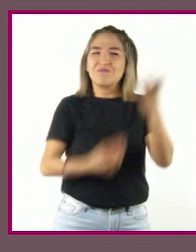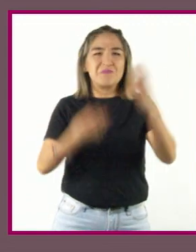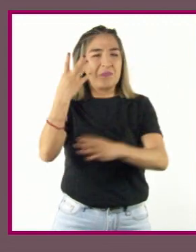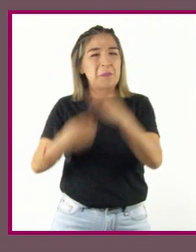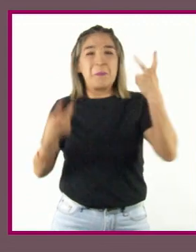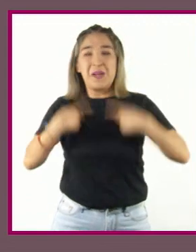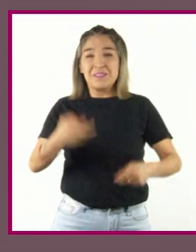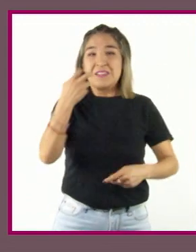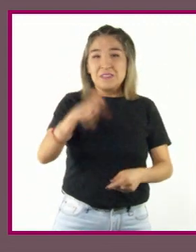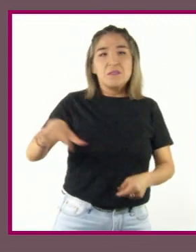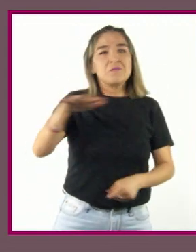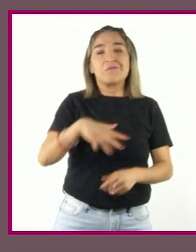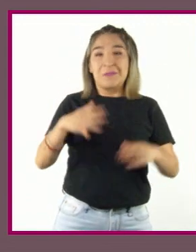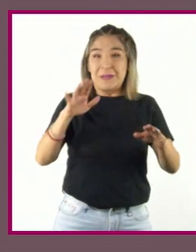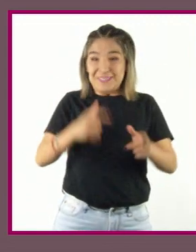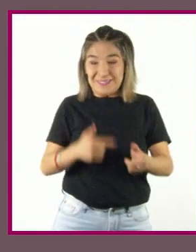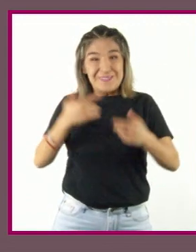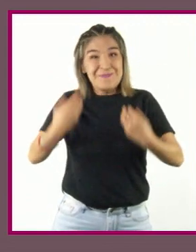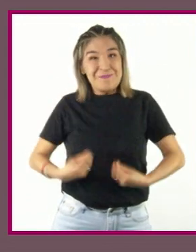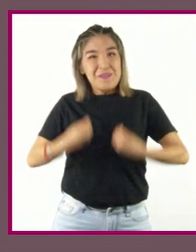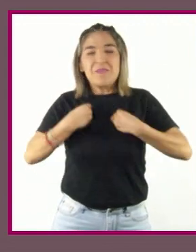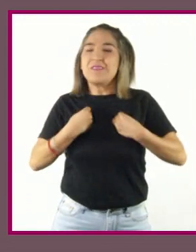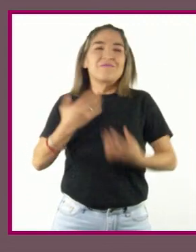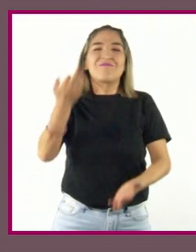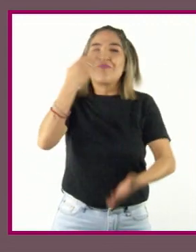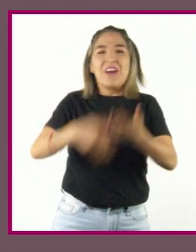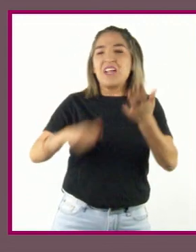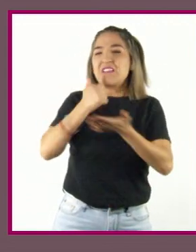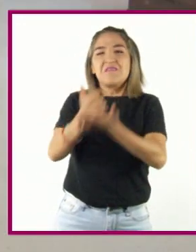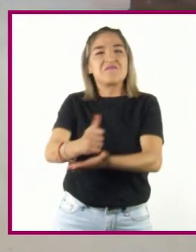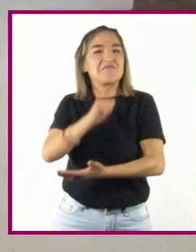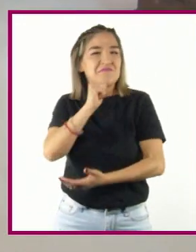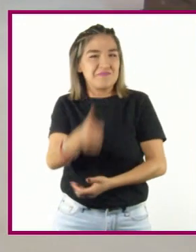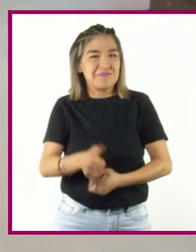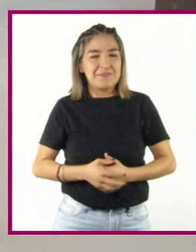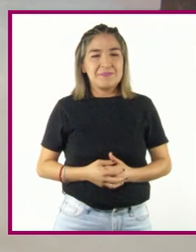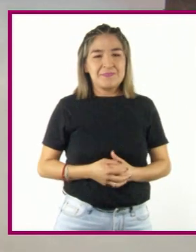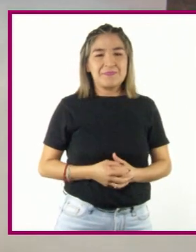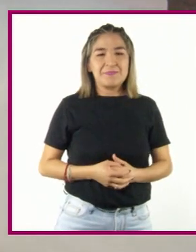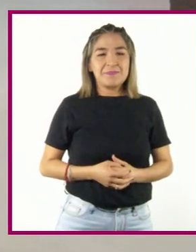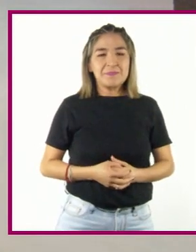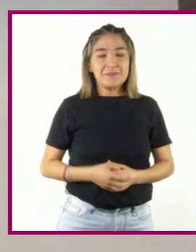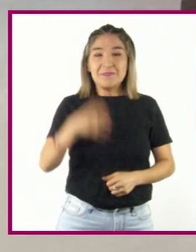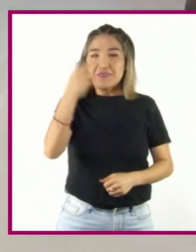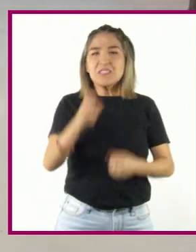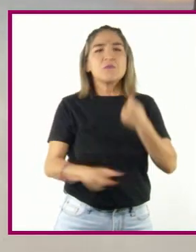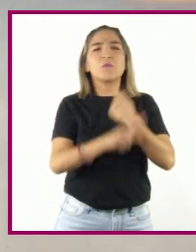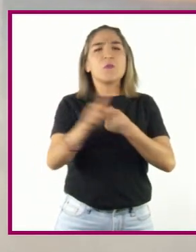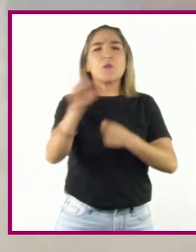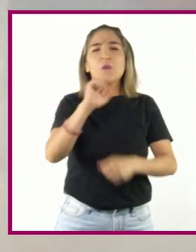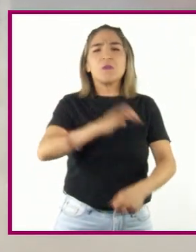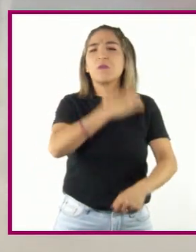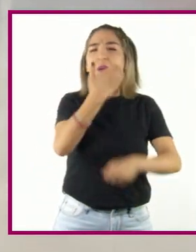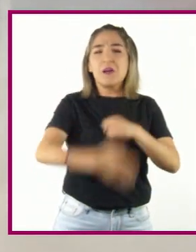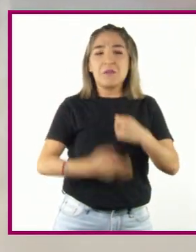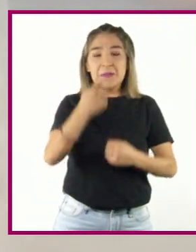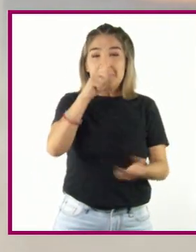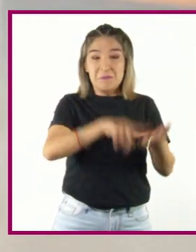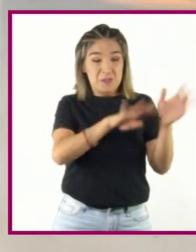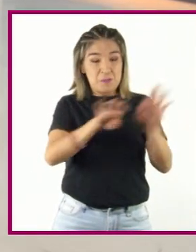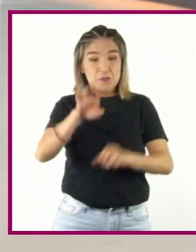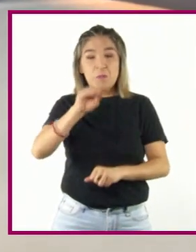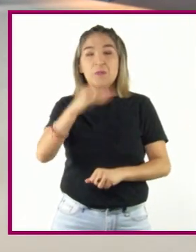mayoría de ellas no sobrevivió ante la falta de ayuda humanitaria. El conflicto terminó en 1994,